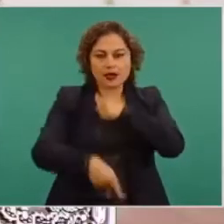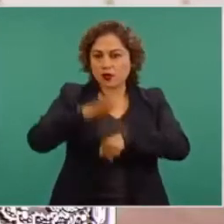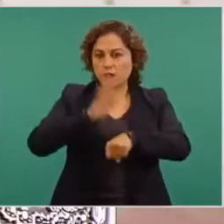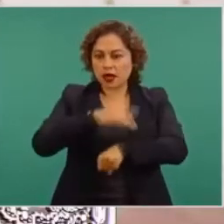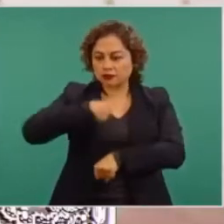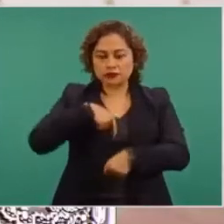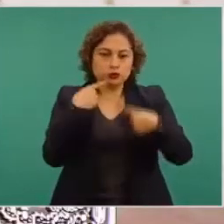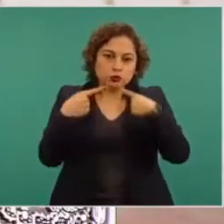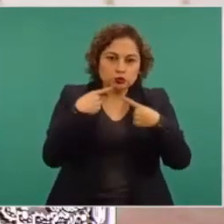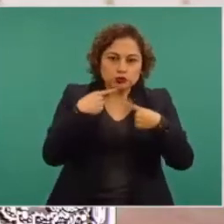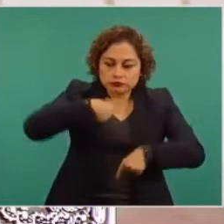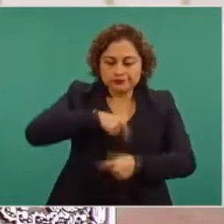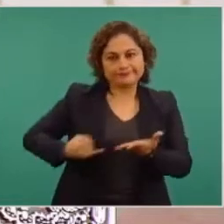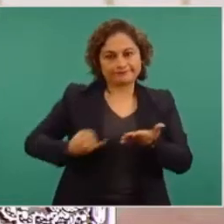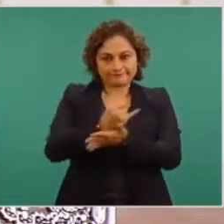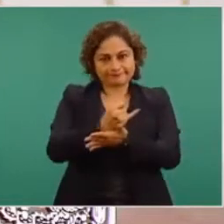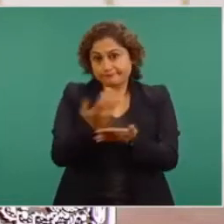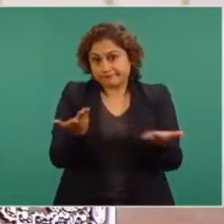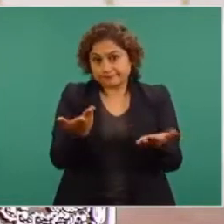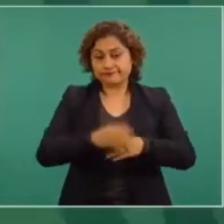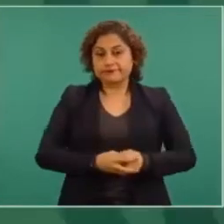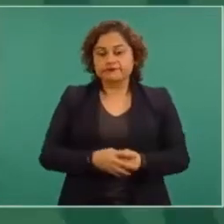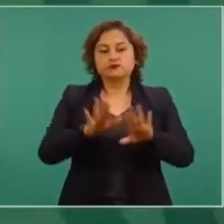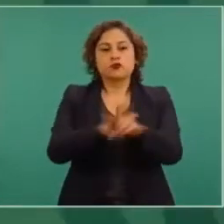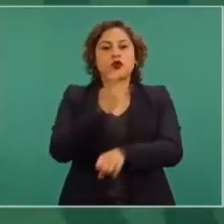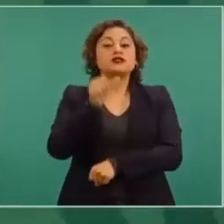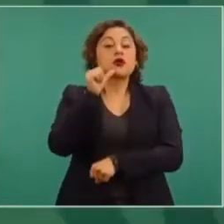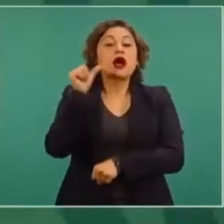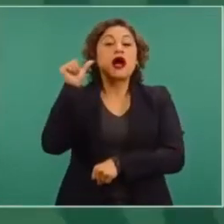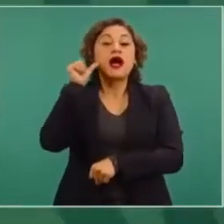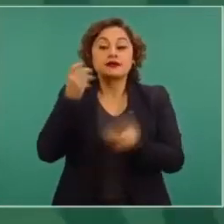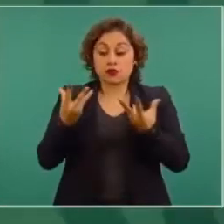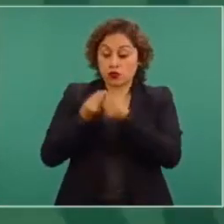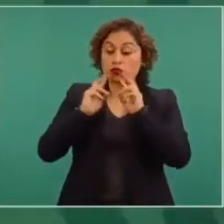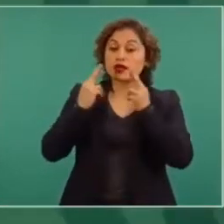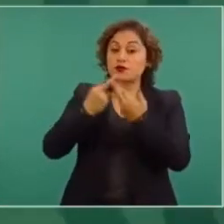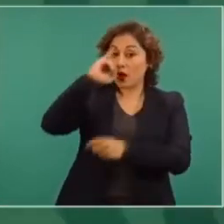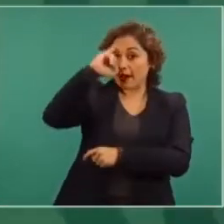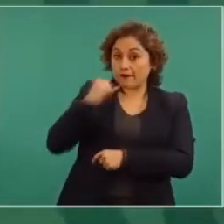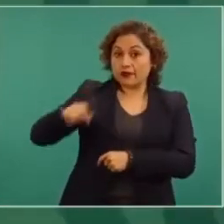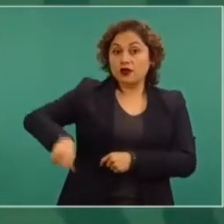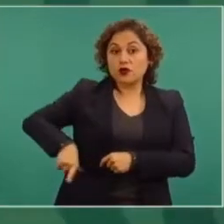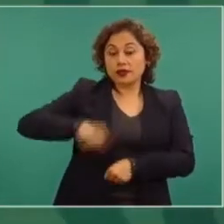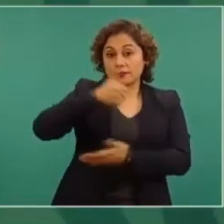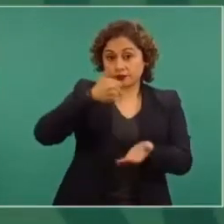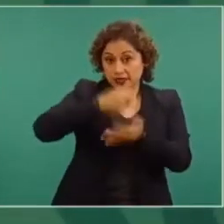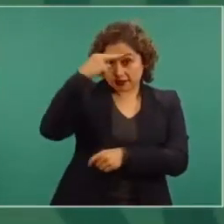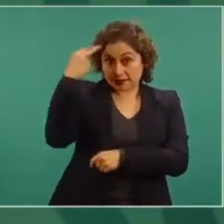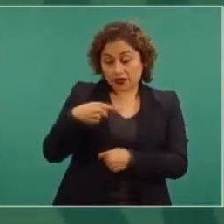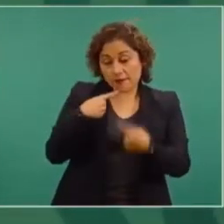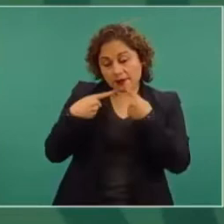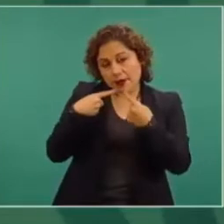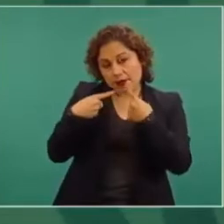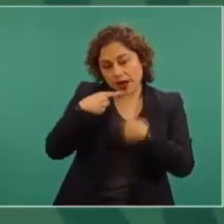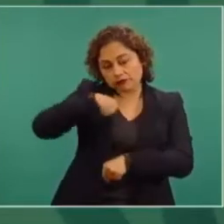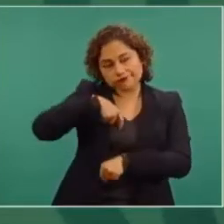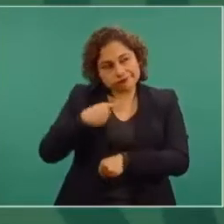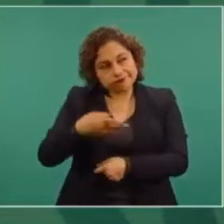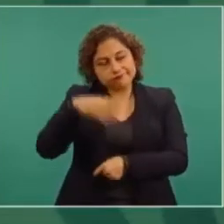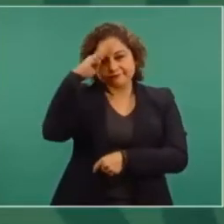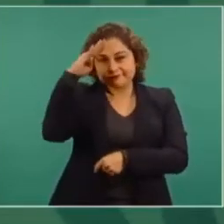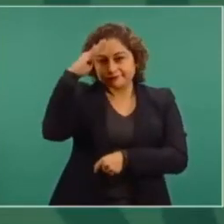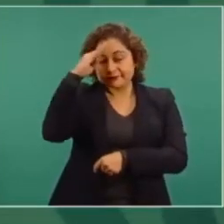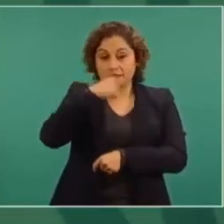y tomamos decisiones. Entonces, ayer con la jefa de gobierno evaluamos y estábamos ya